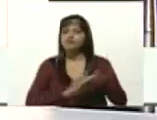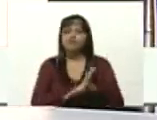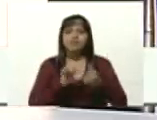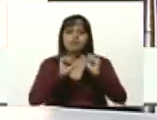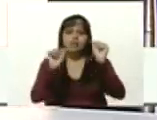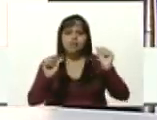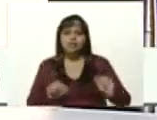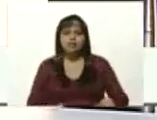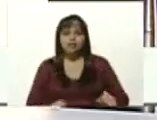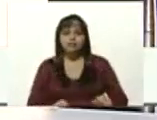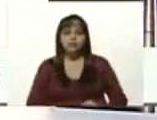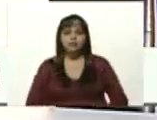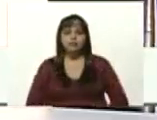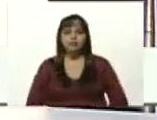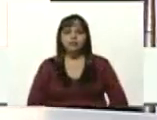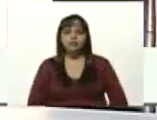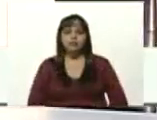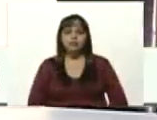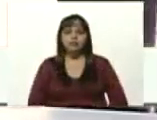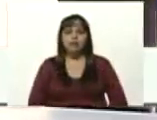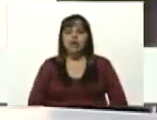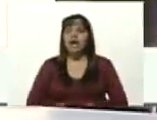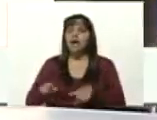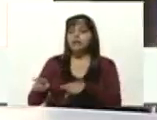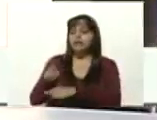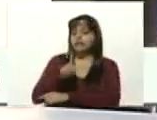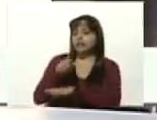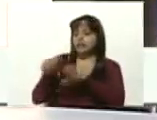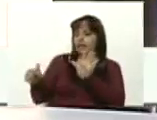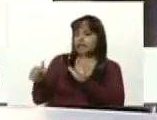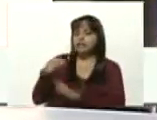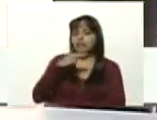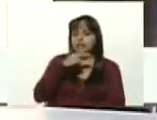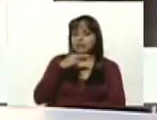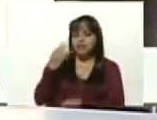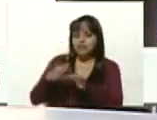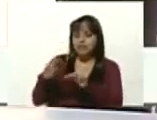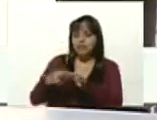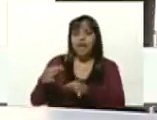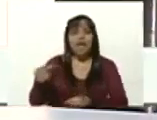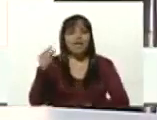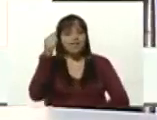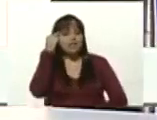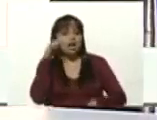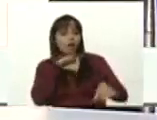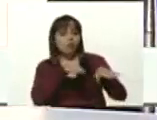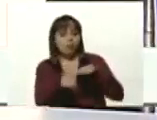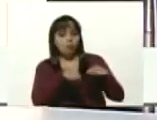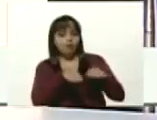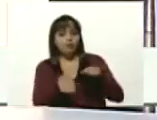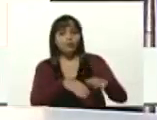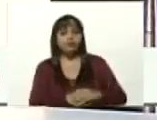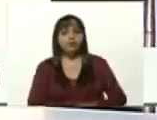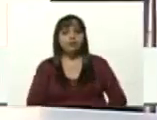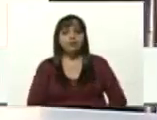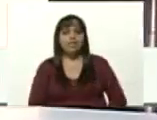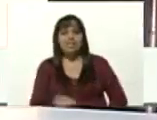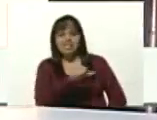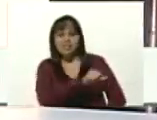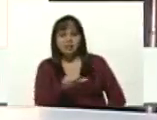sistema educativo 16 de septiembre 16 que es día jueves y semana